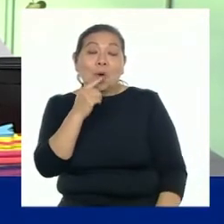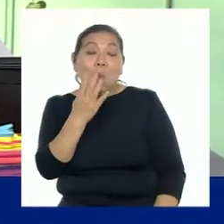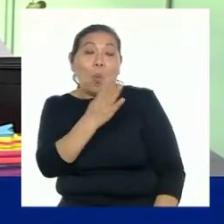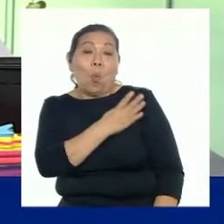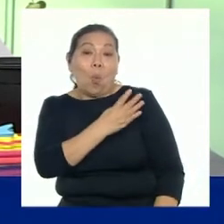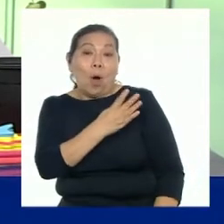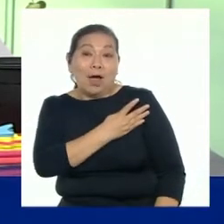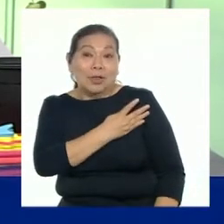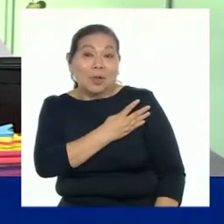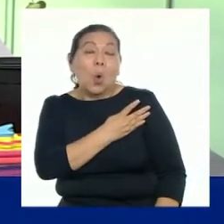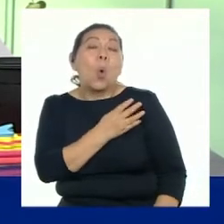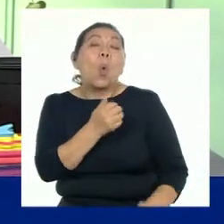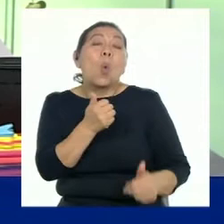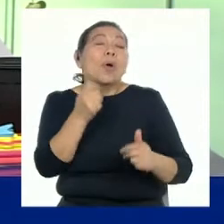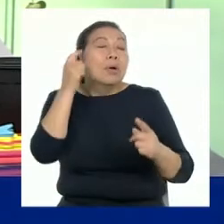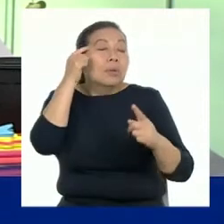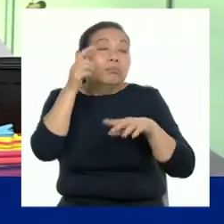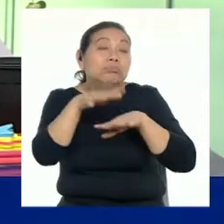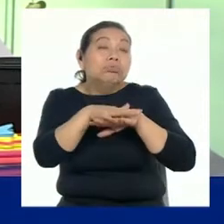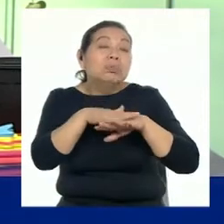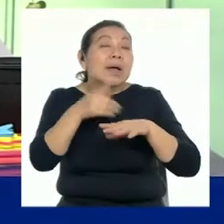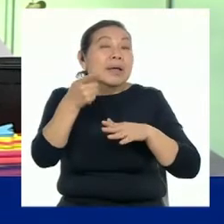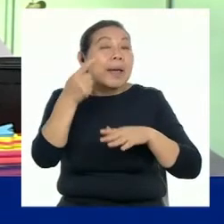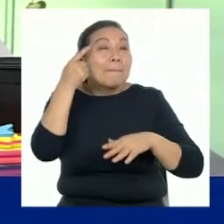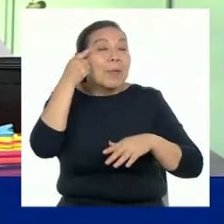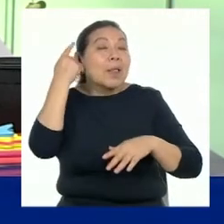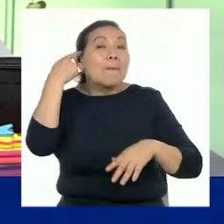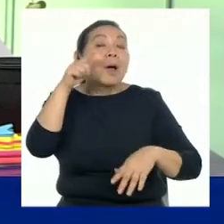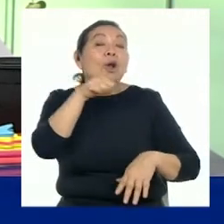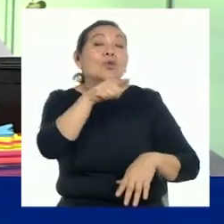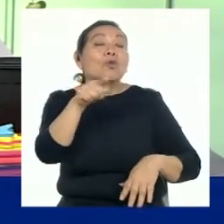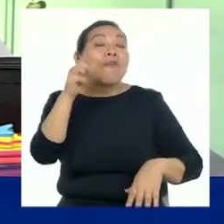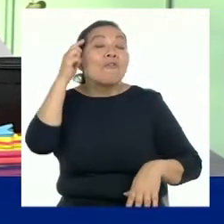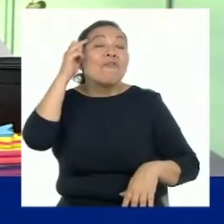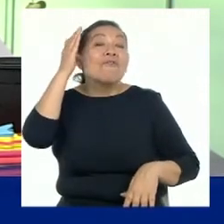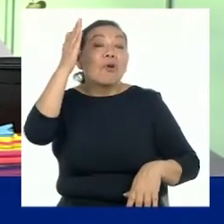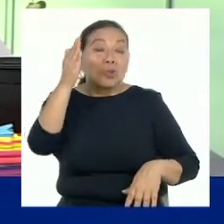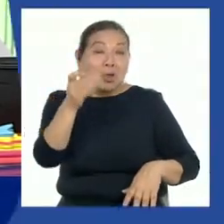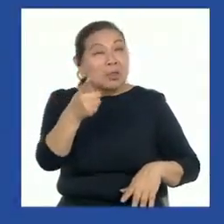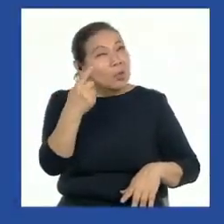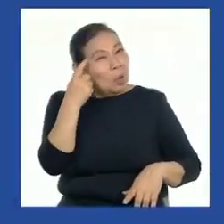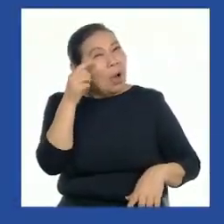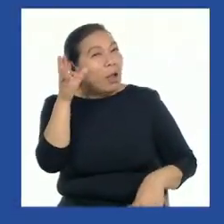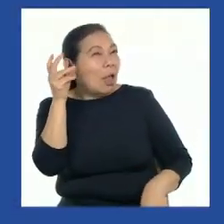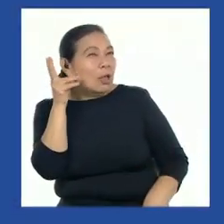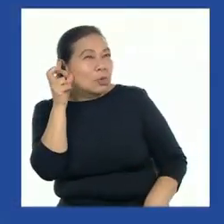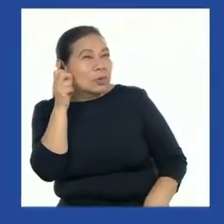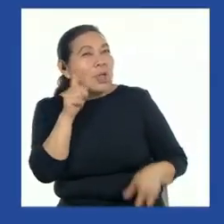secundaria para saber cuáles son sus planes y qué piensan a futuro. Quizás esto te motive.